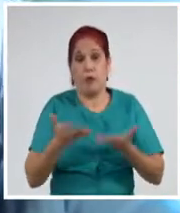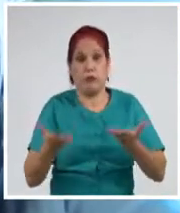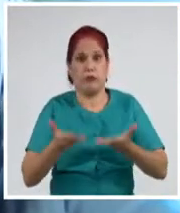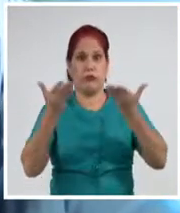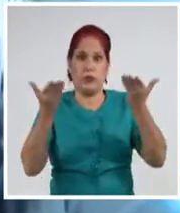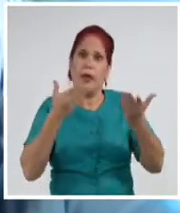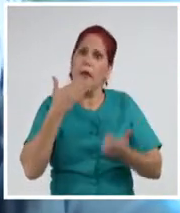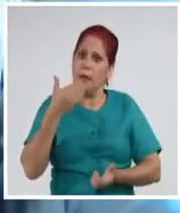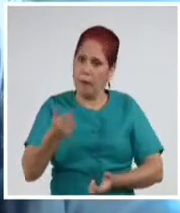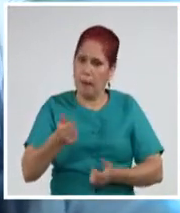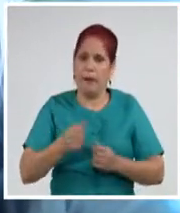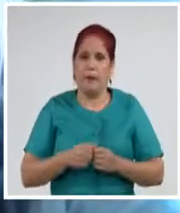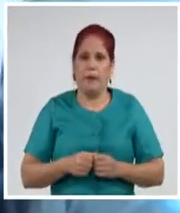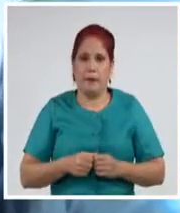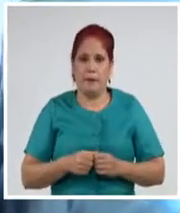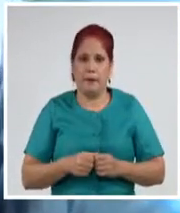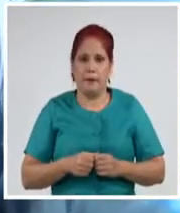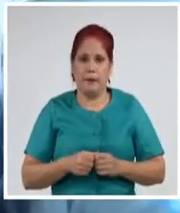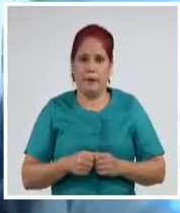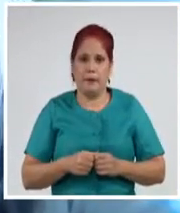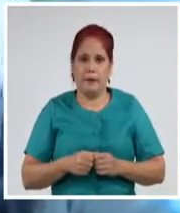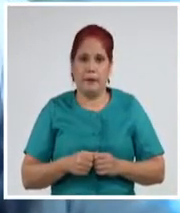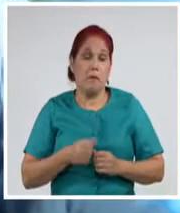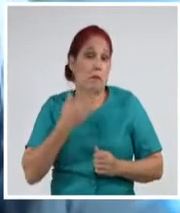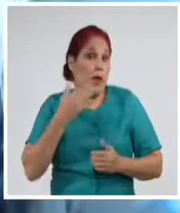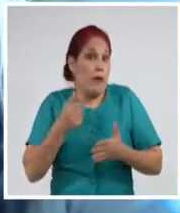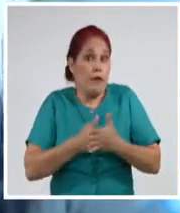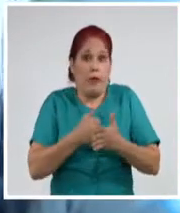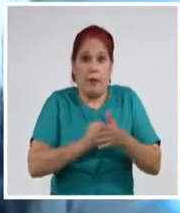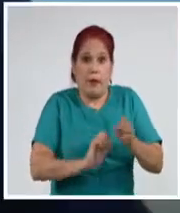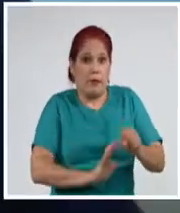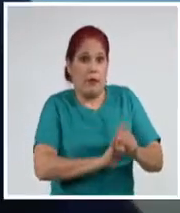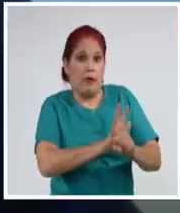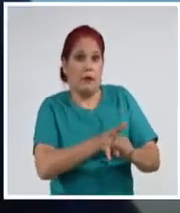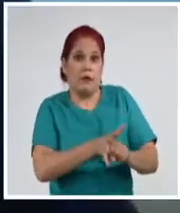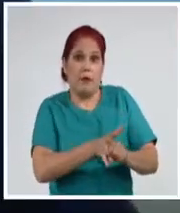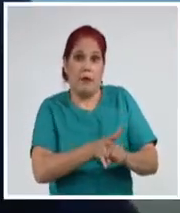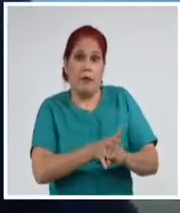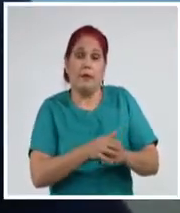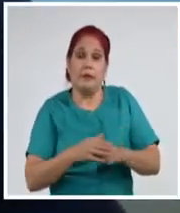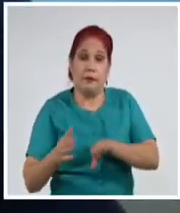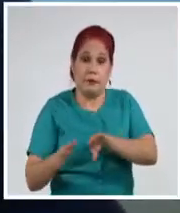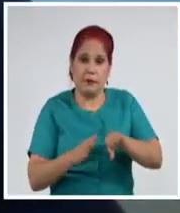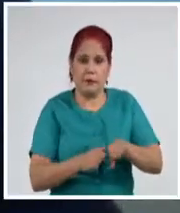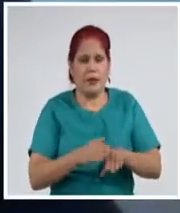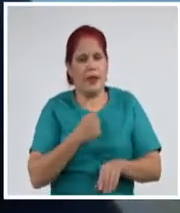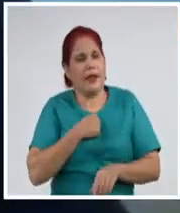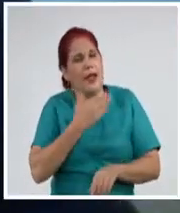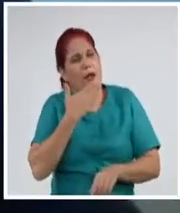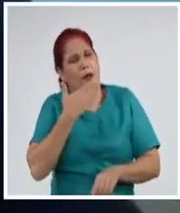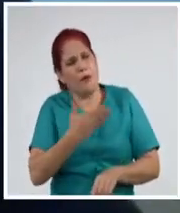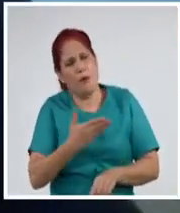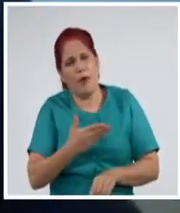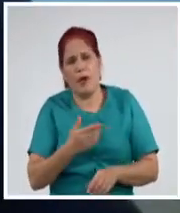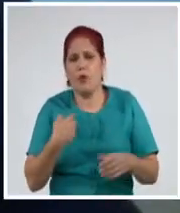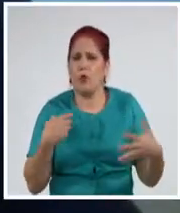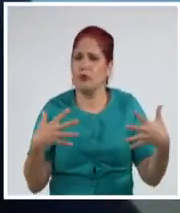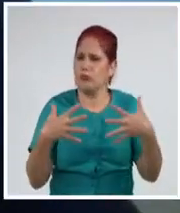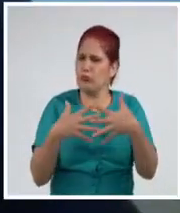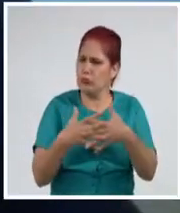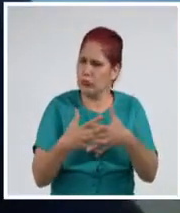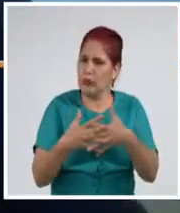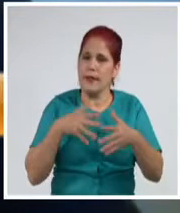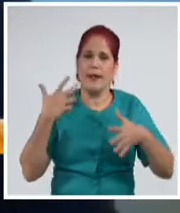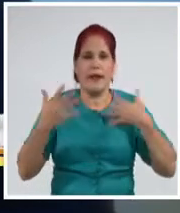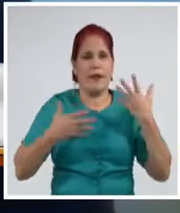mejor enfrentamiento a pandemia. Nos da muchísimo gusto, nos unimos por supuesto a esta